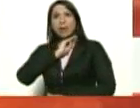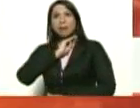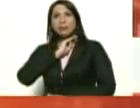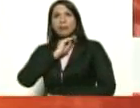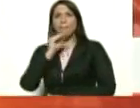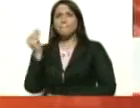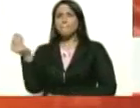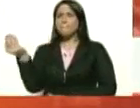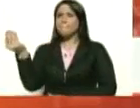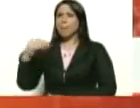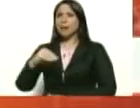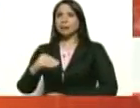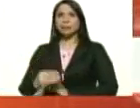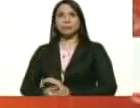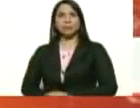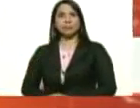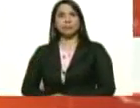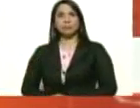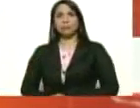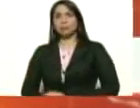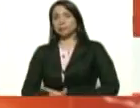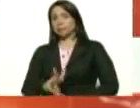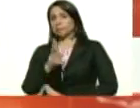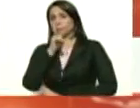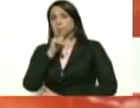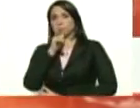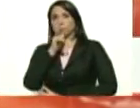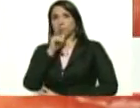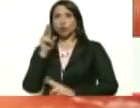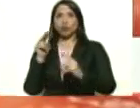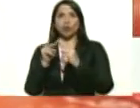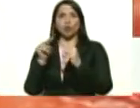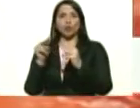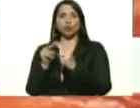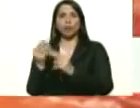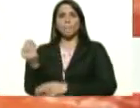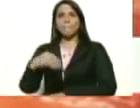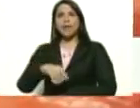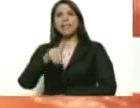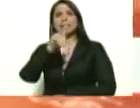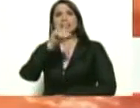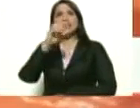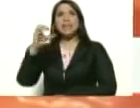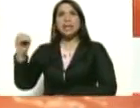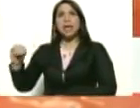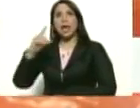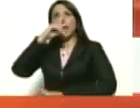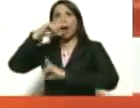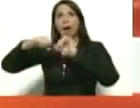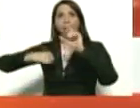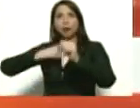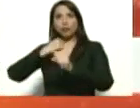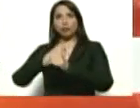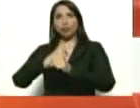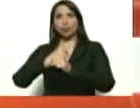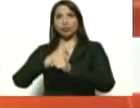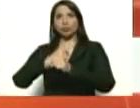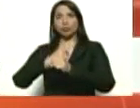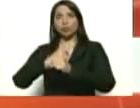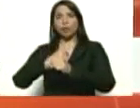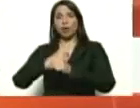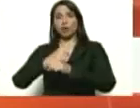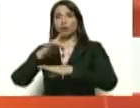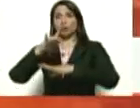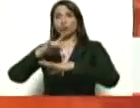pavorosa, que se haya conocido en más de 100 años, que ha tocado todos los